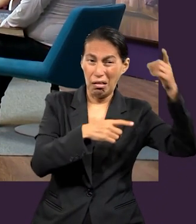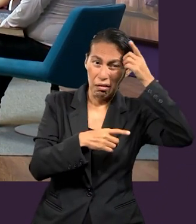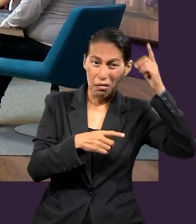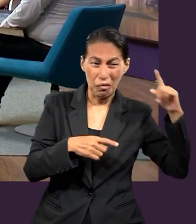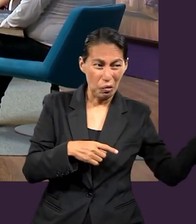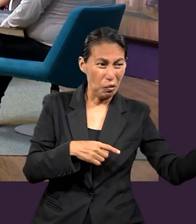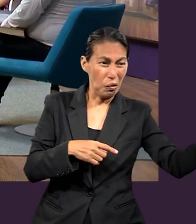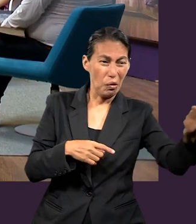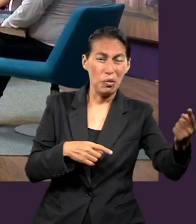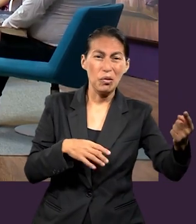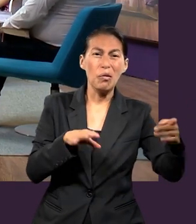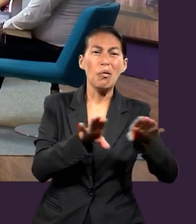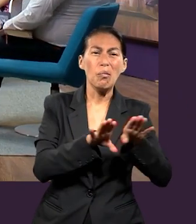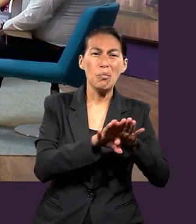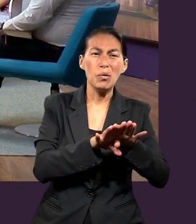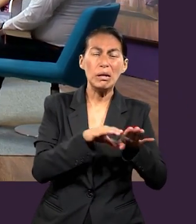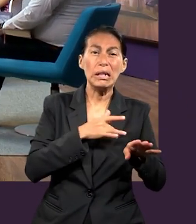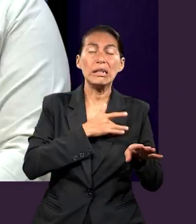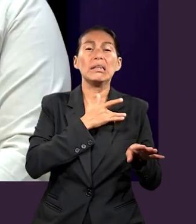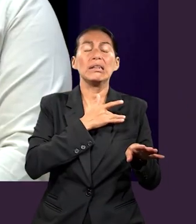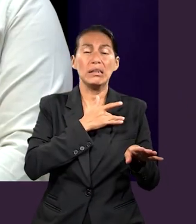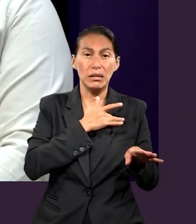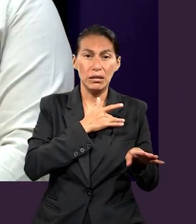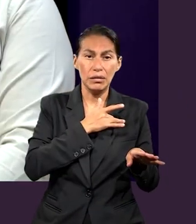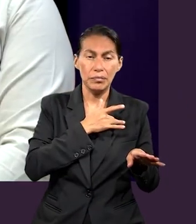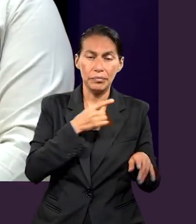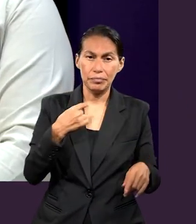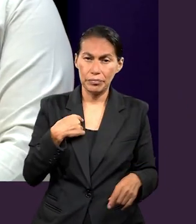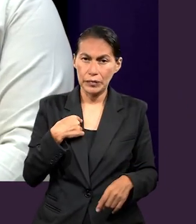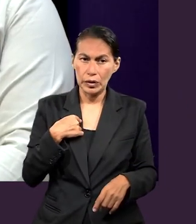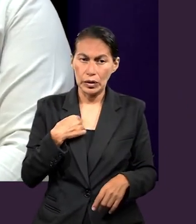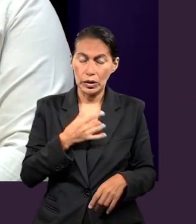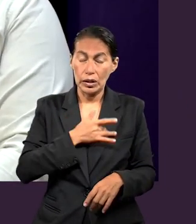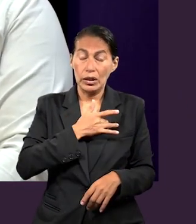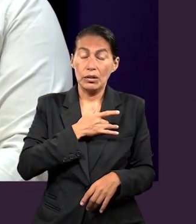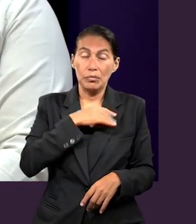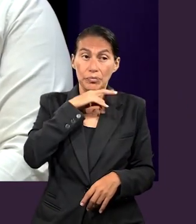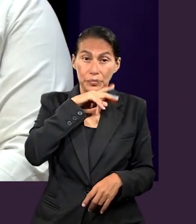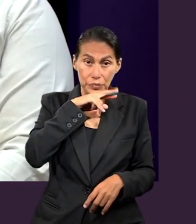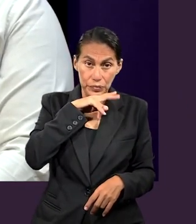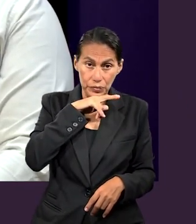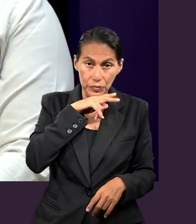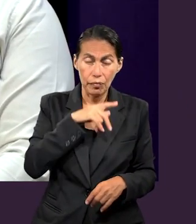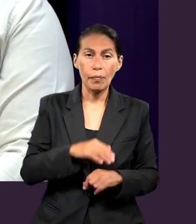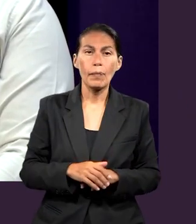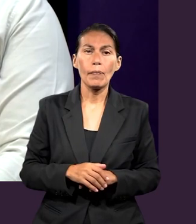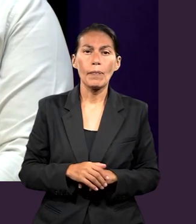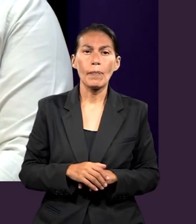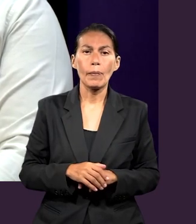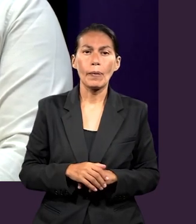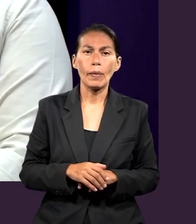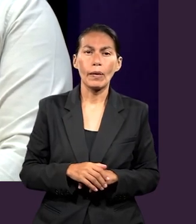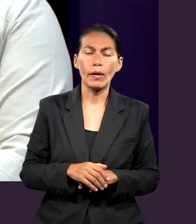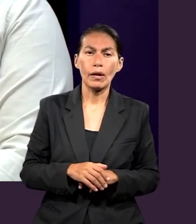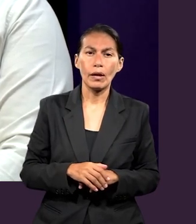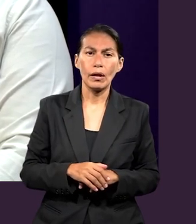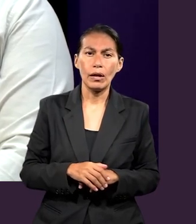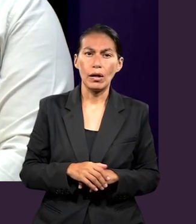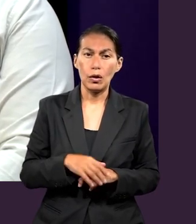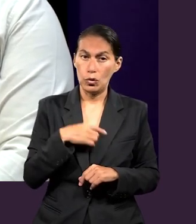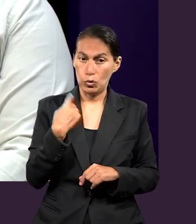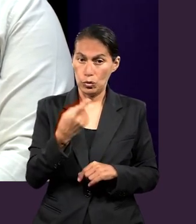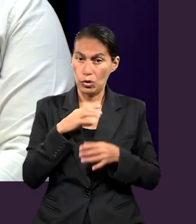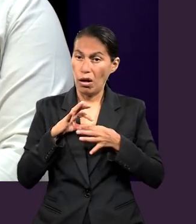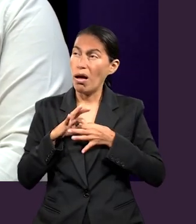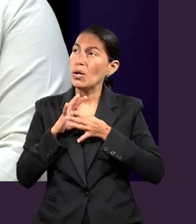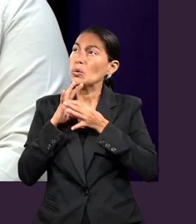¿Cómo se sienten ustedes? De manera personal, creo que en cierto punto debe ser algo preocupante, porque